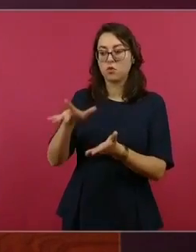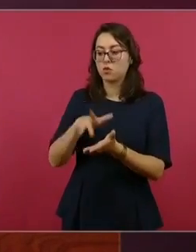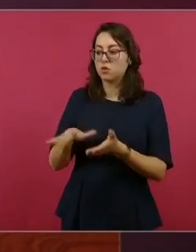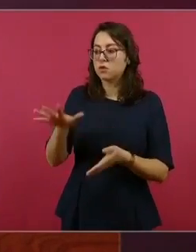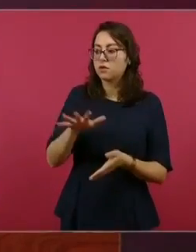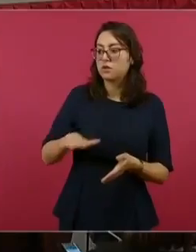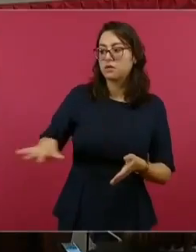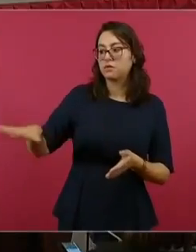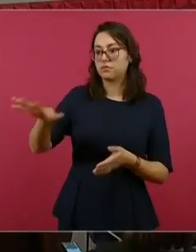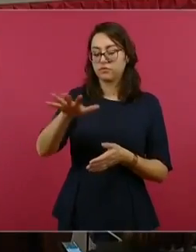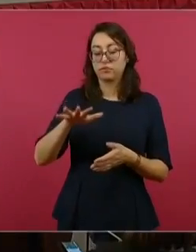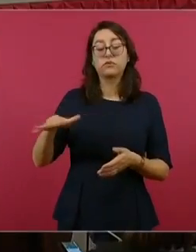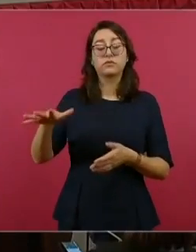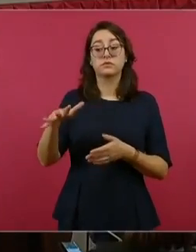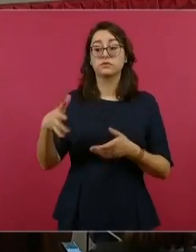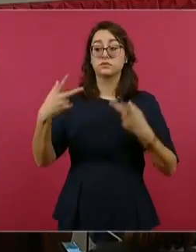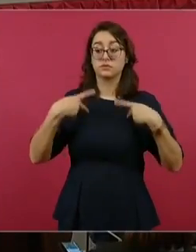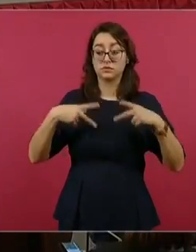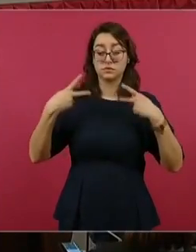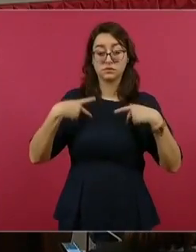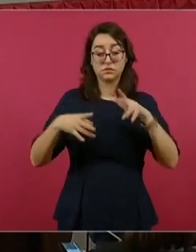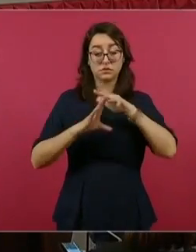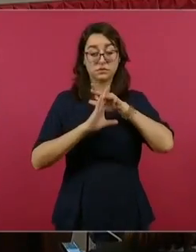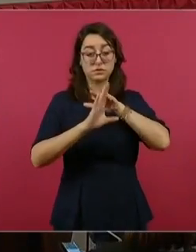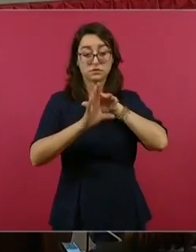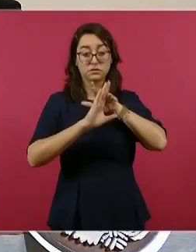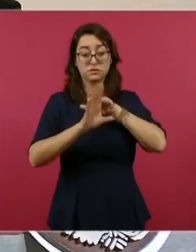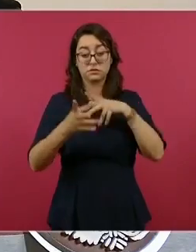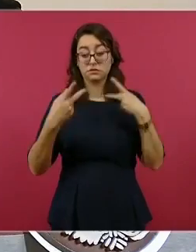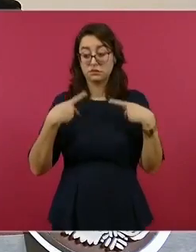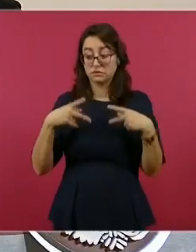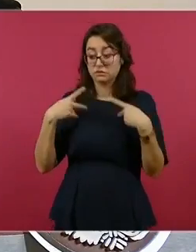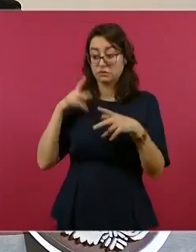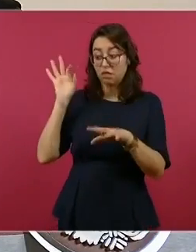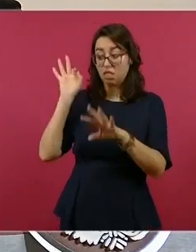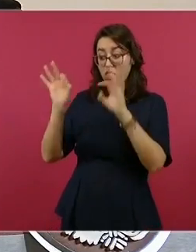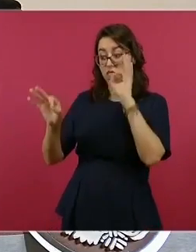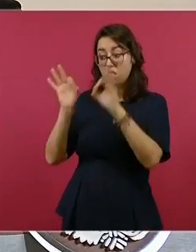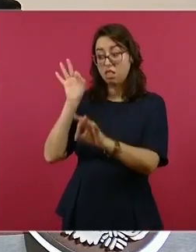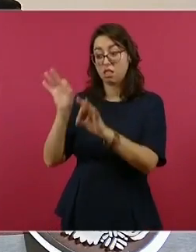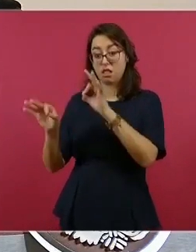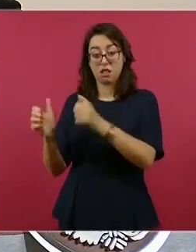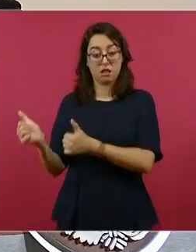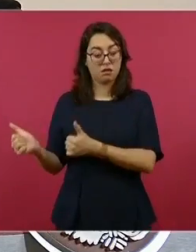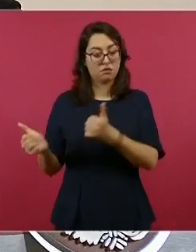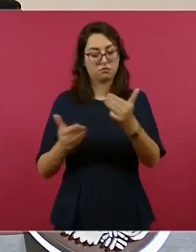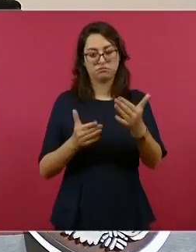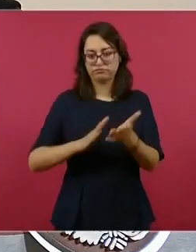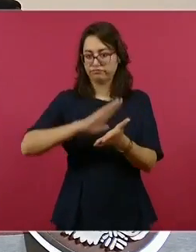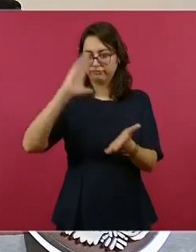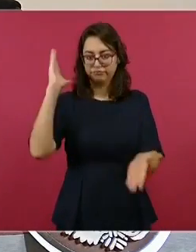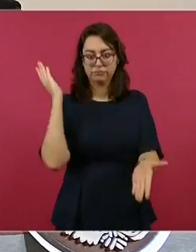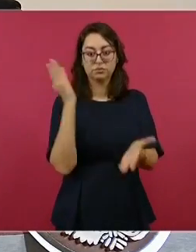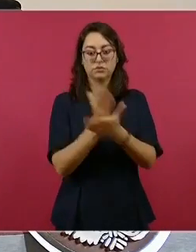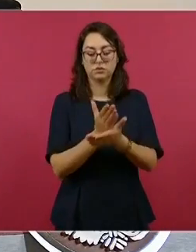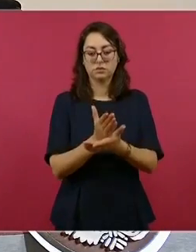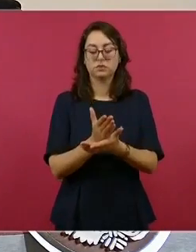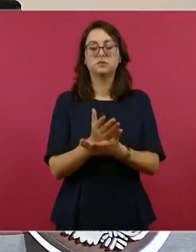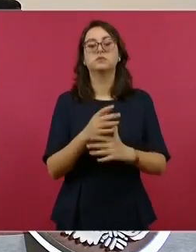ponen en riesgo la vida de los migrantes. Este tema lo va a exponer la